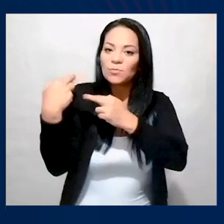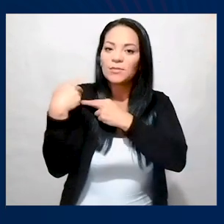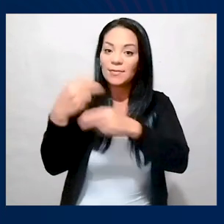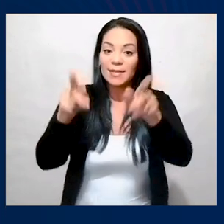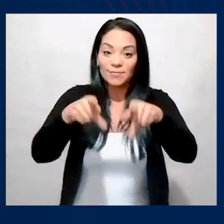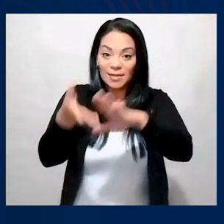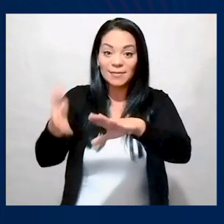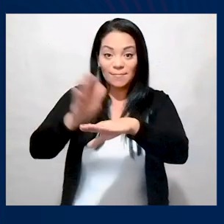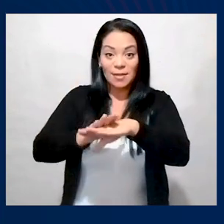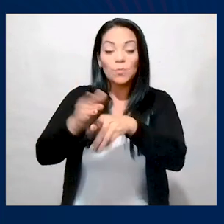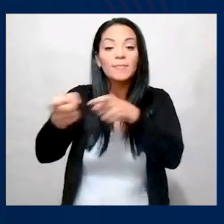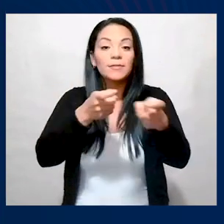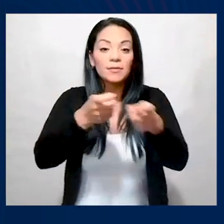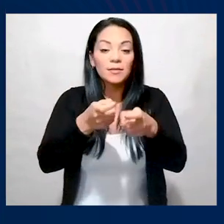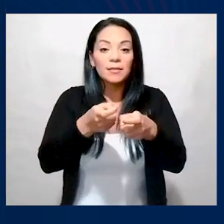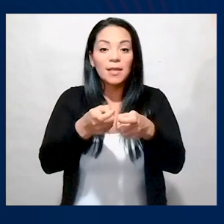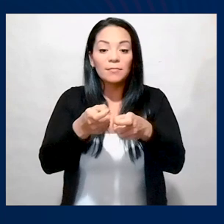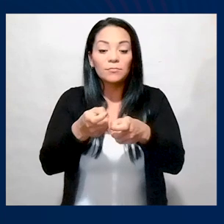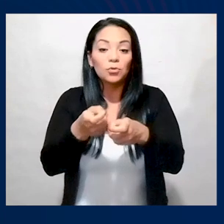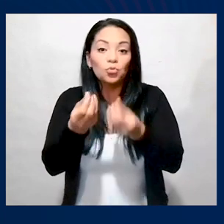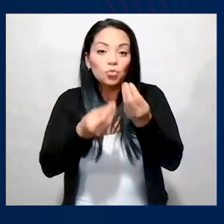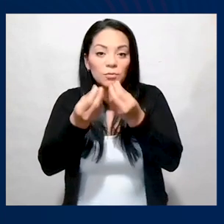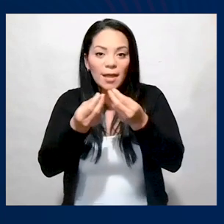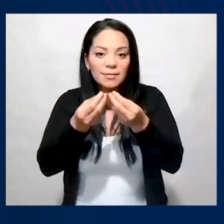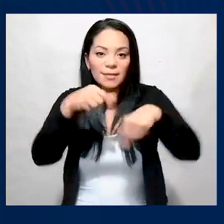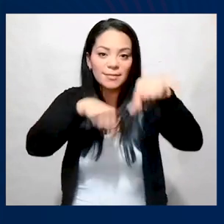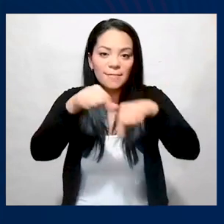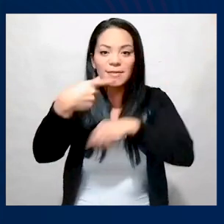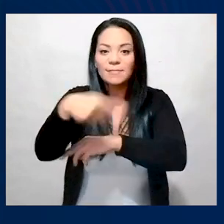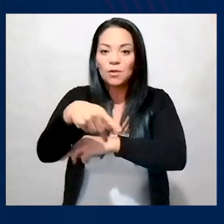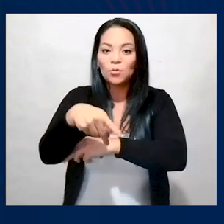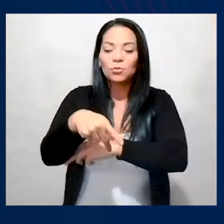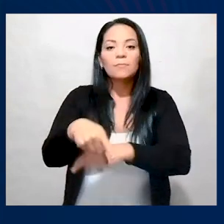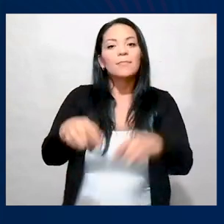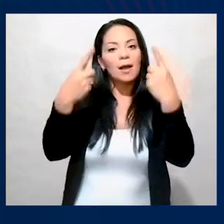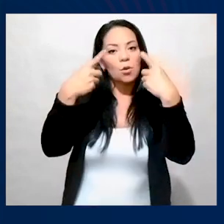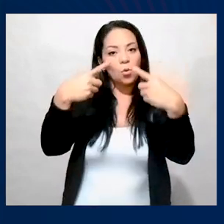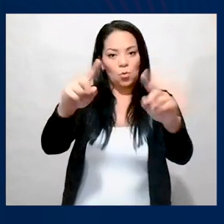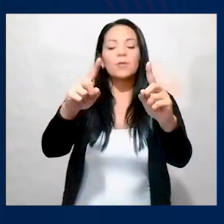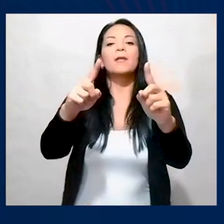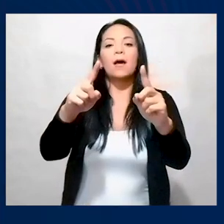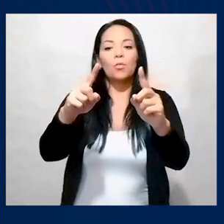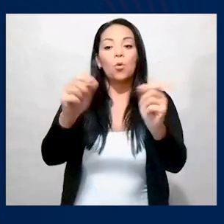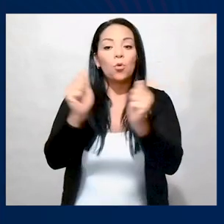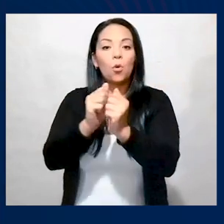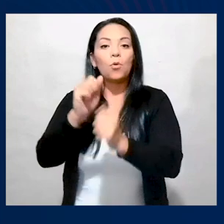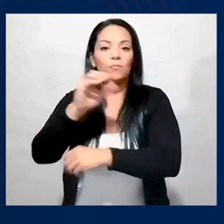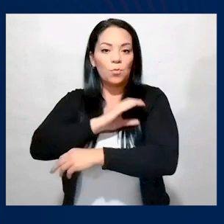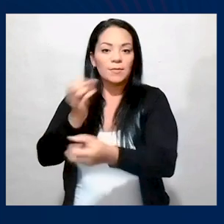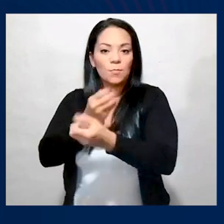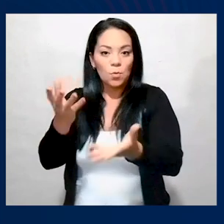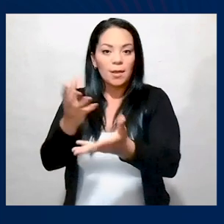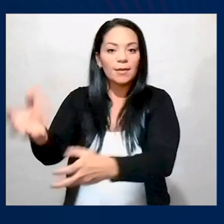responsable de nuestros expertos en la manipulación de sustancias químicas peligrosas ha permitido incautar, junto con